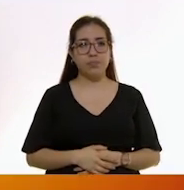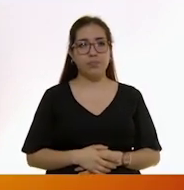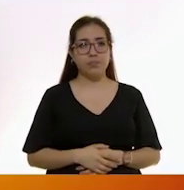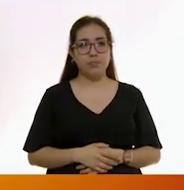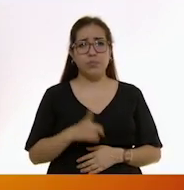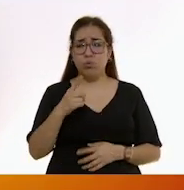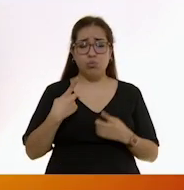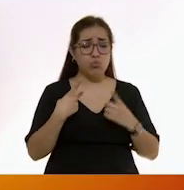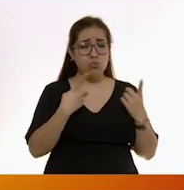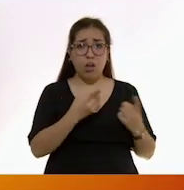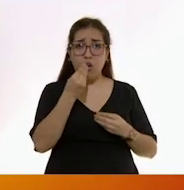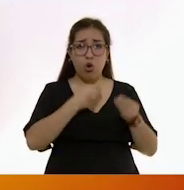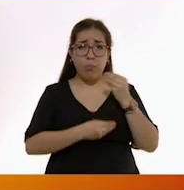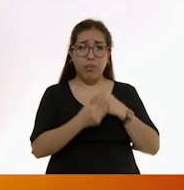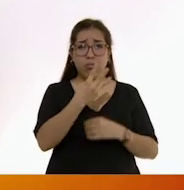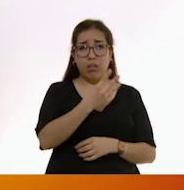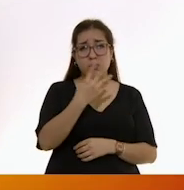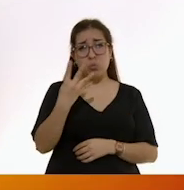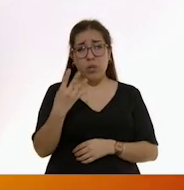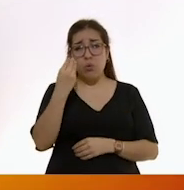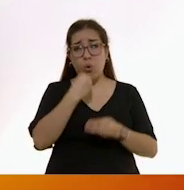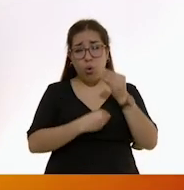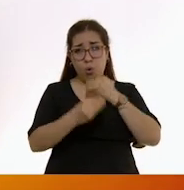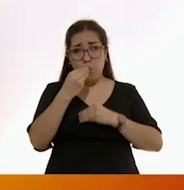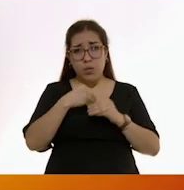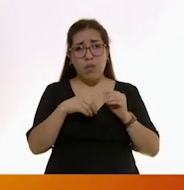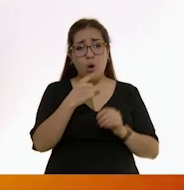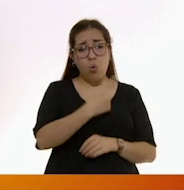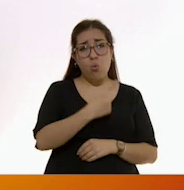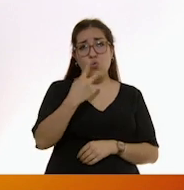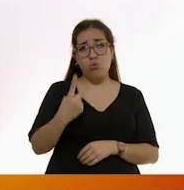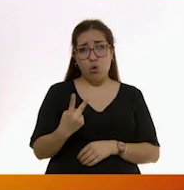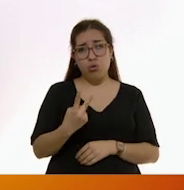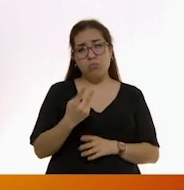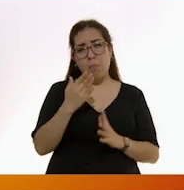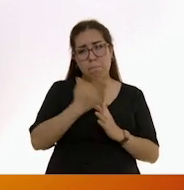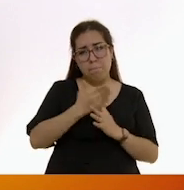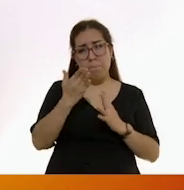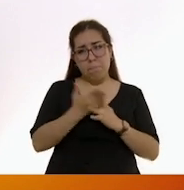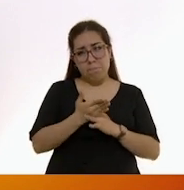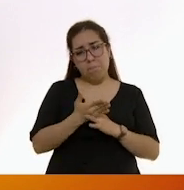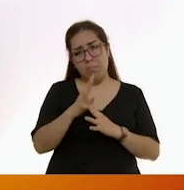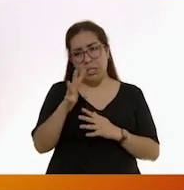Ofrézcale de tres a cuatro comidas y uno o dos refrigerios al día.